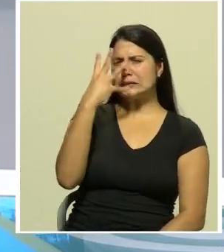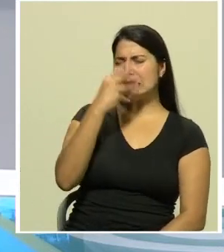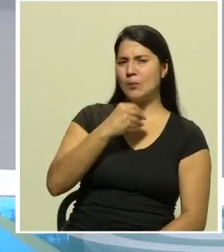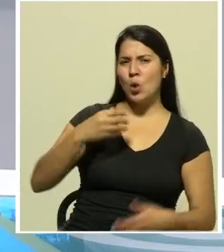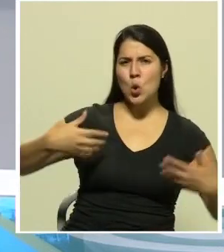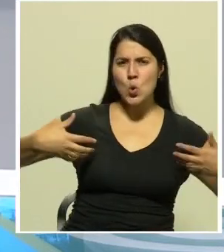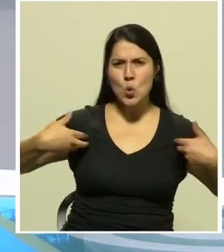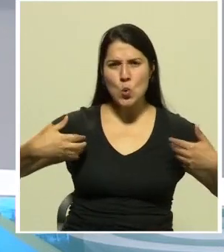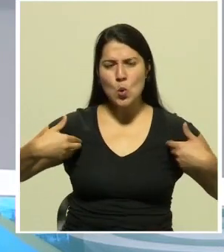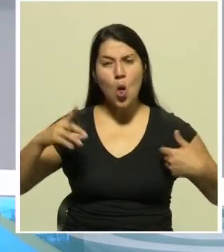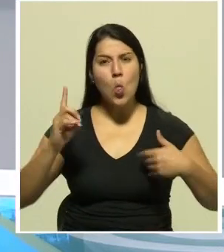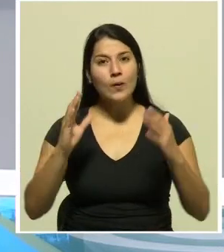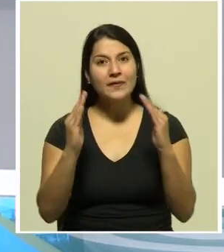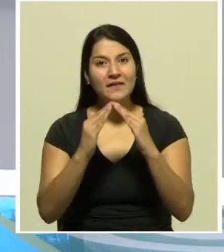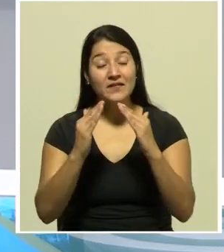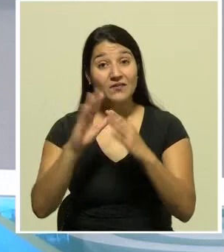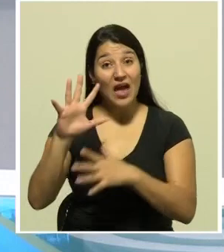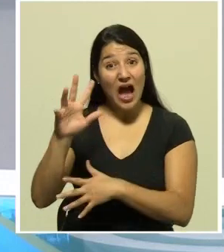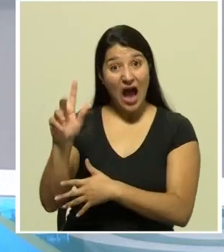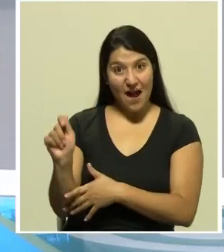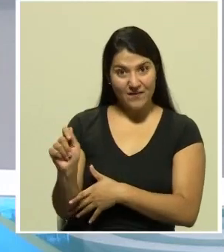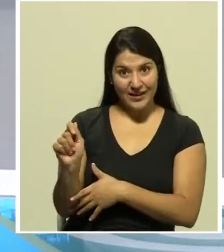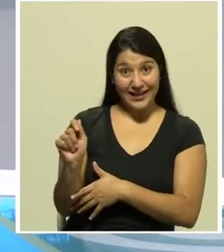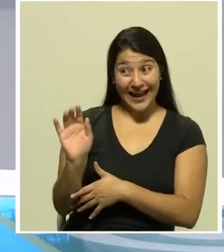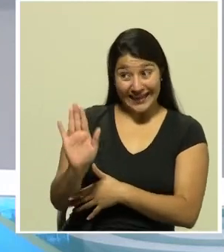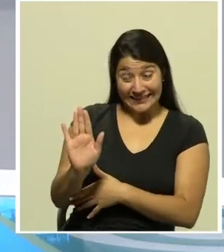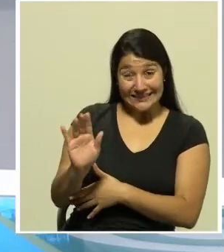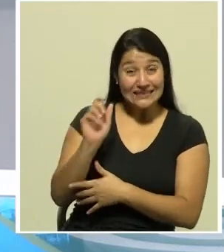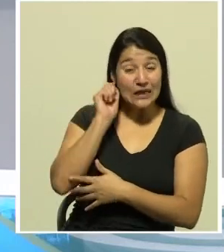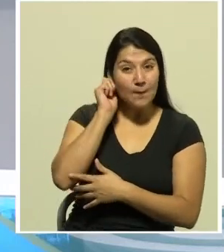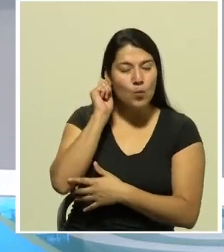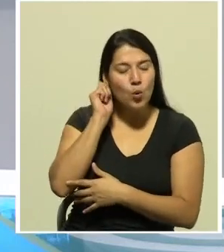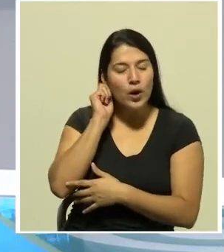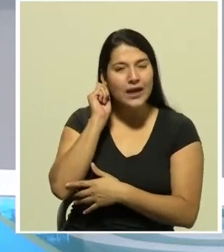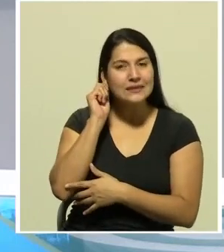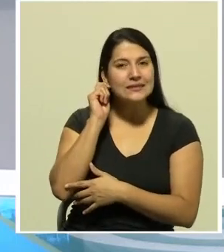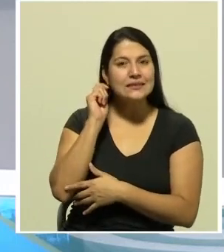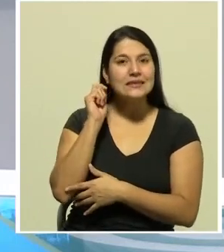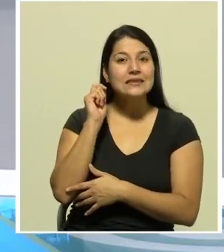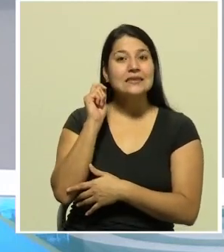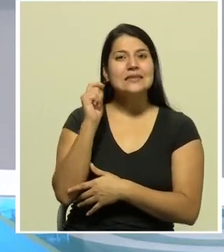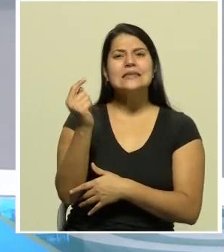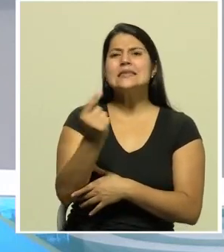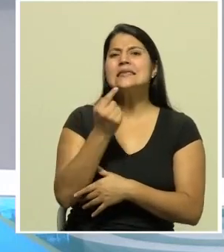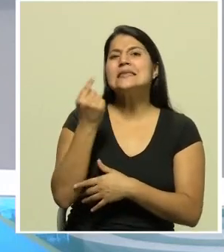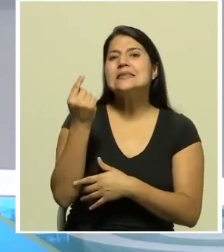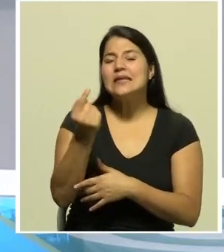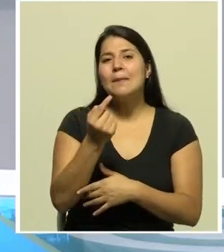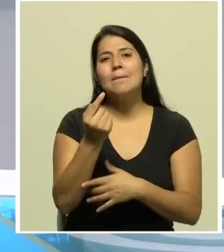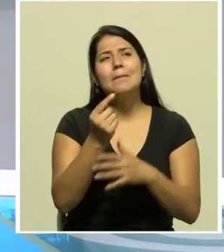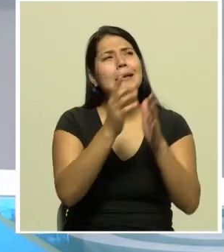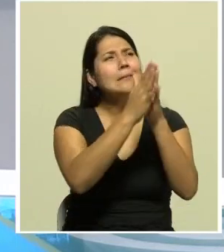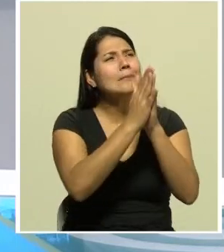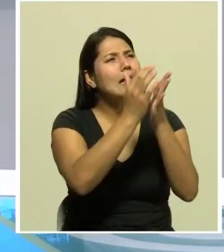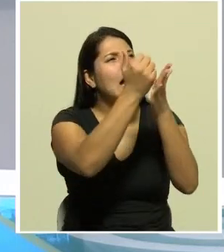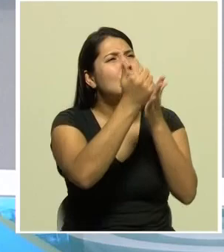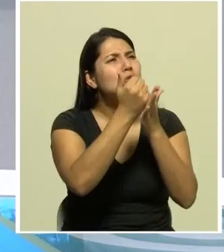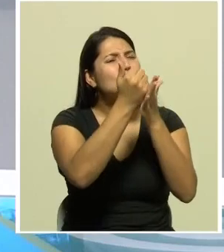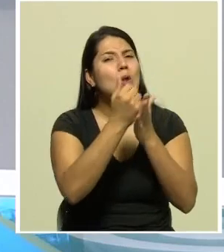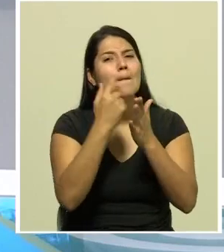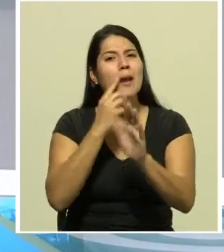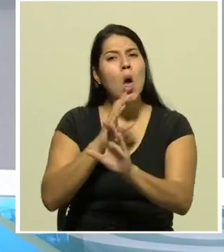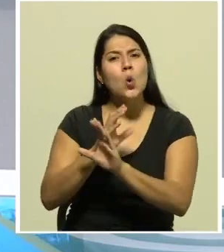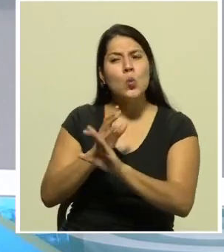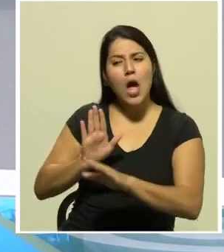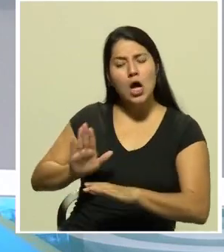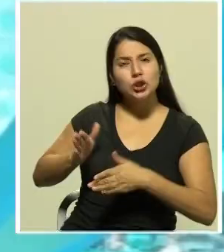habitante de África las hembras de esta especie agradecen recibir ayuda para el cuidado de sus crías